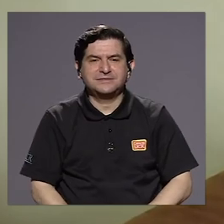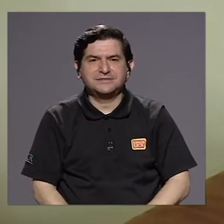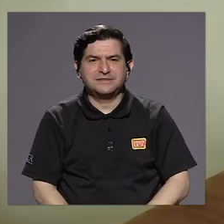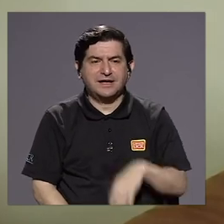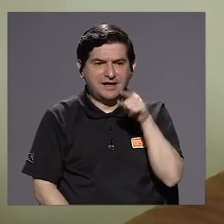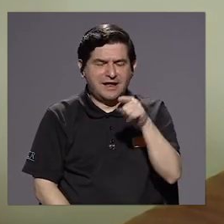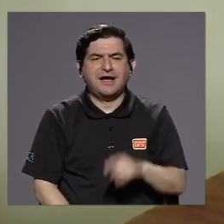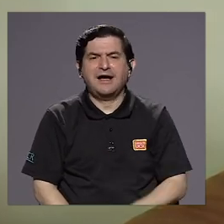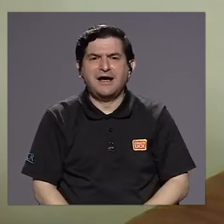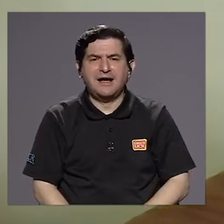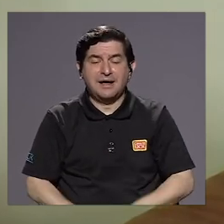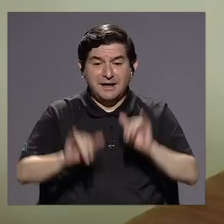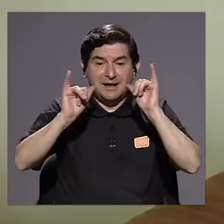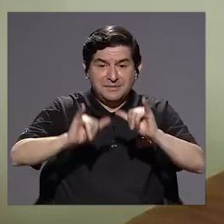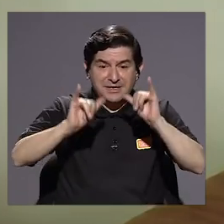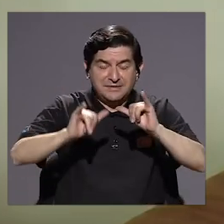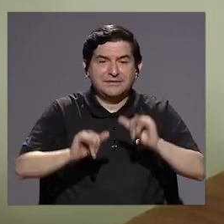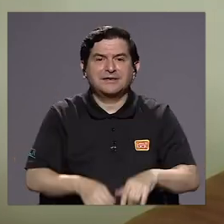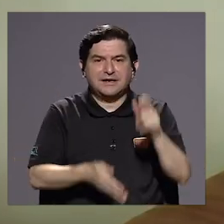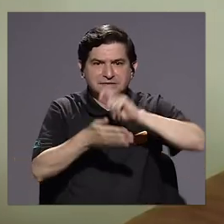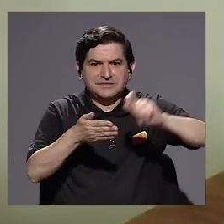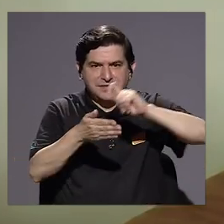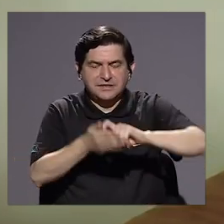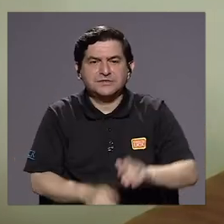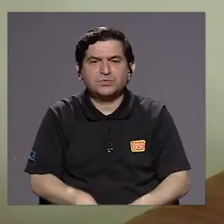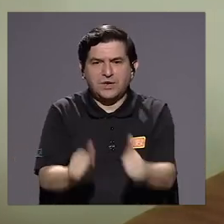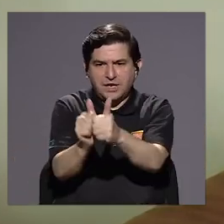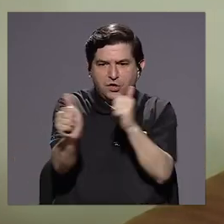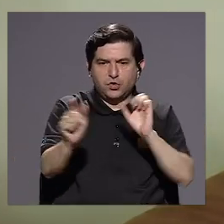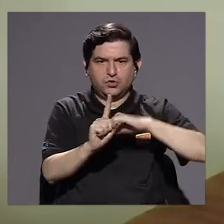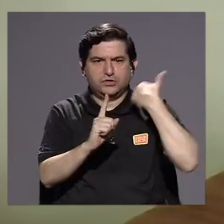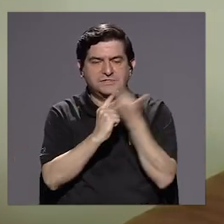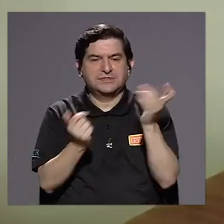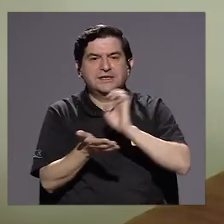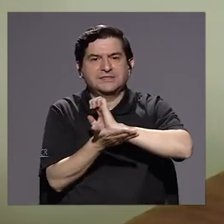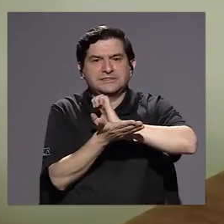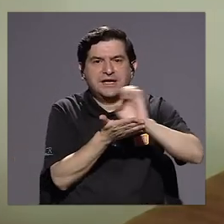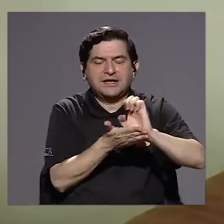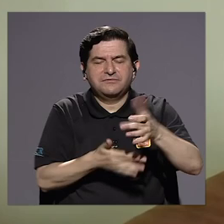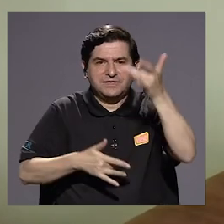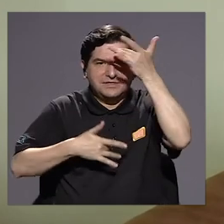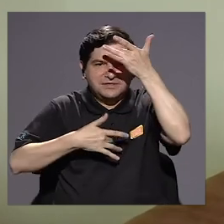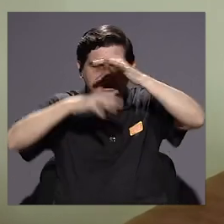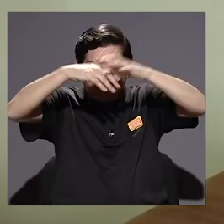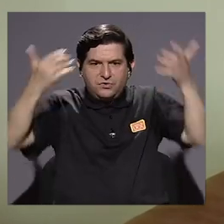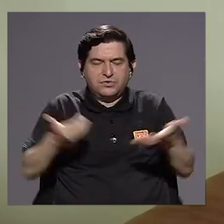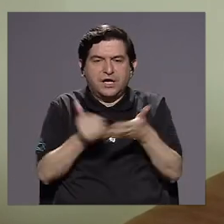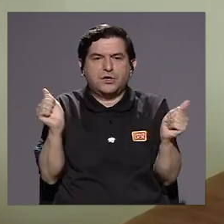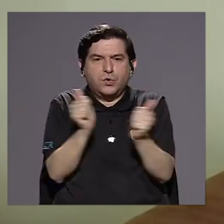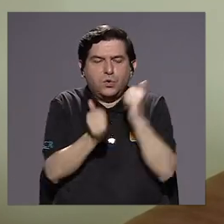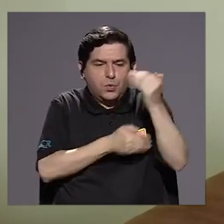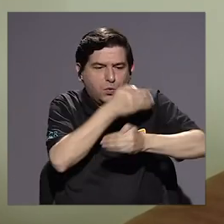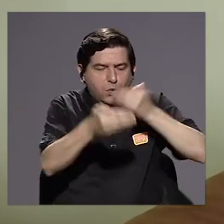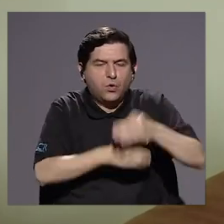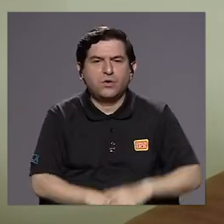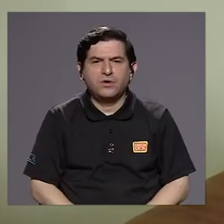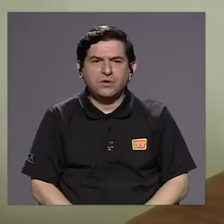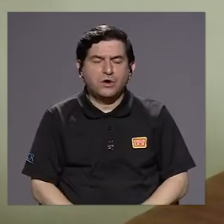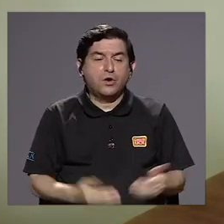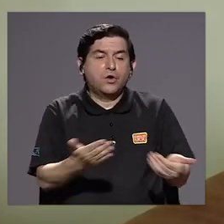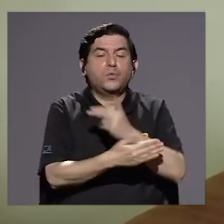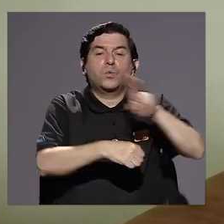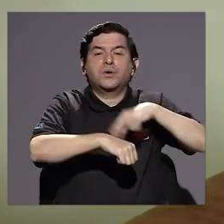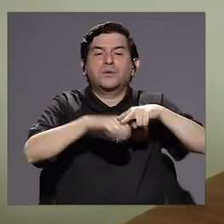distanciamiento, la aplicación de los protocolos para evitar los contagios? ¿Cómo atender esa nueva